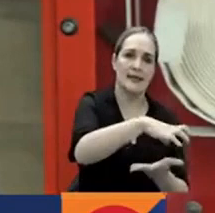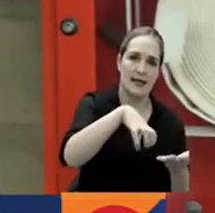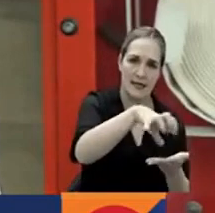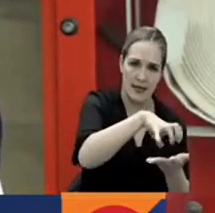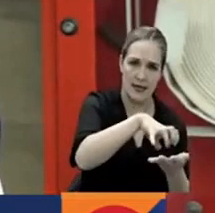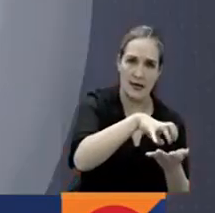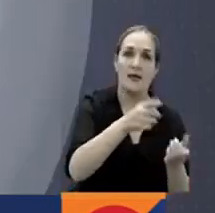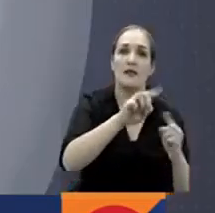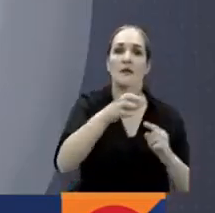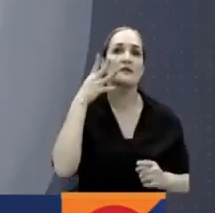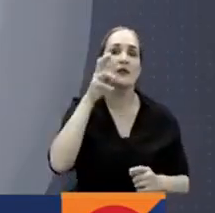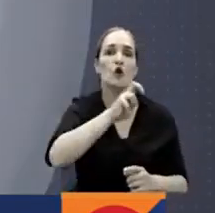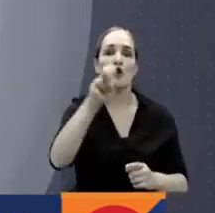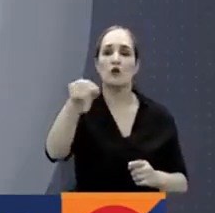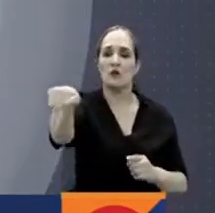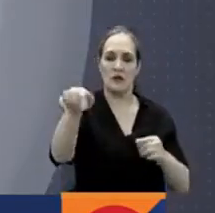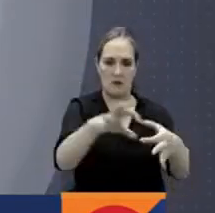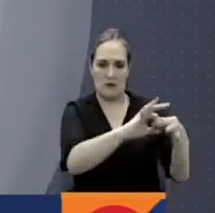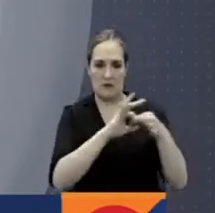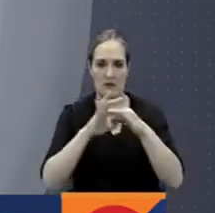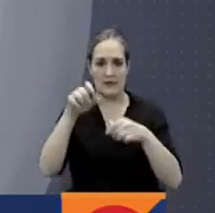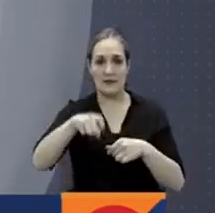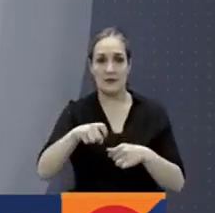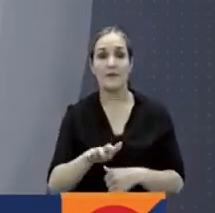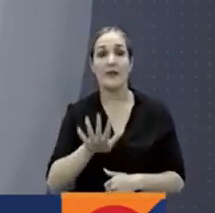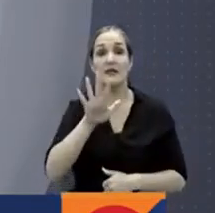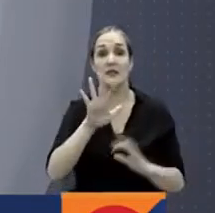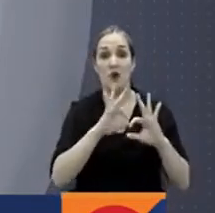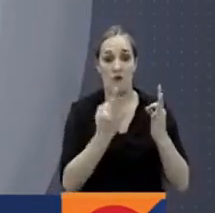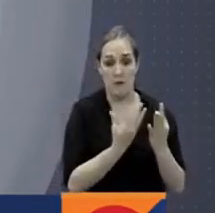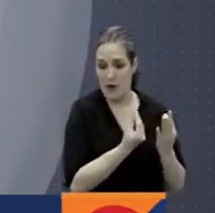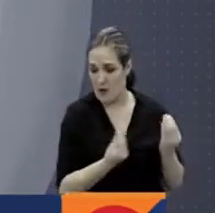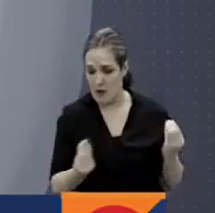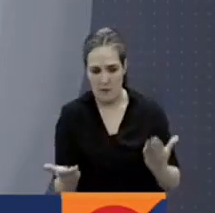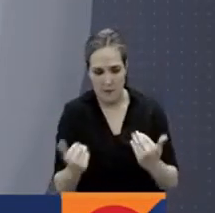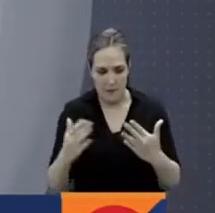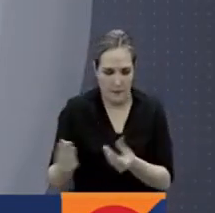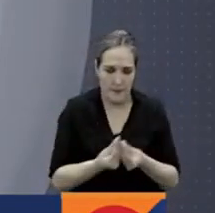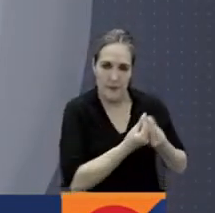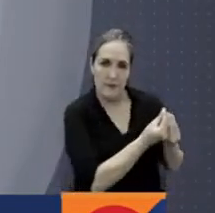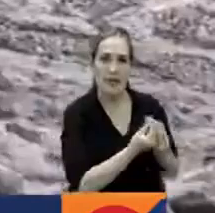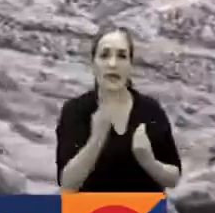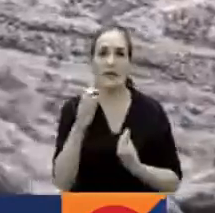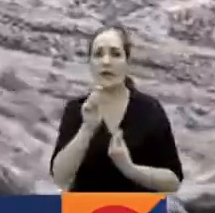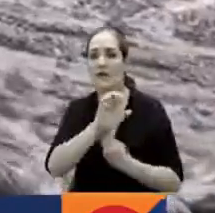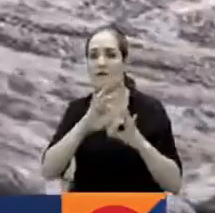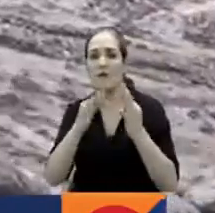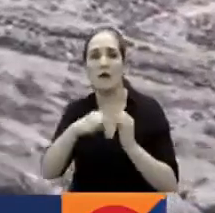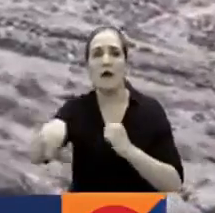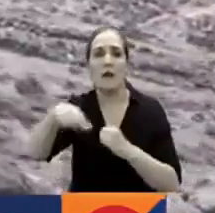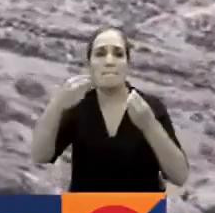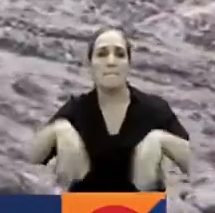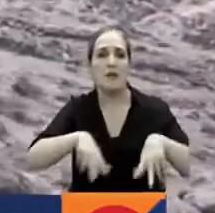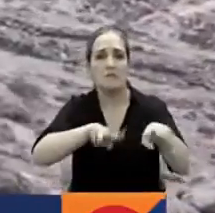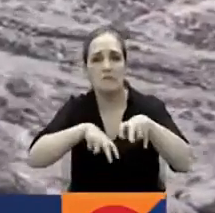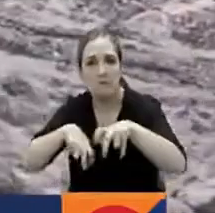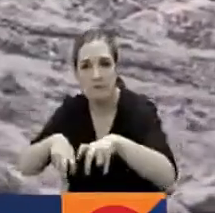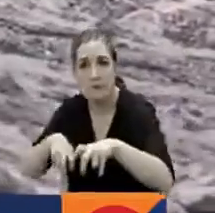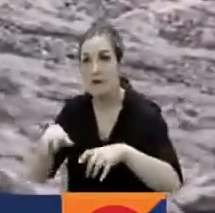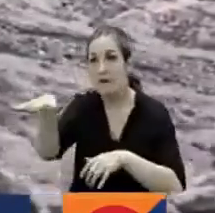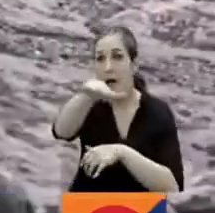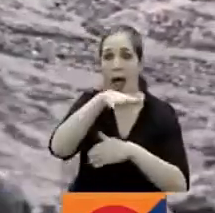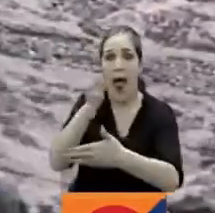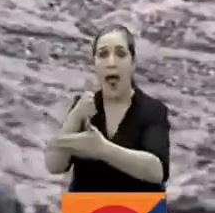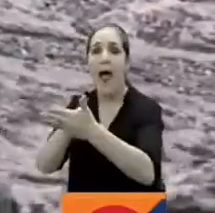departamento de Norte de Santander. Cinco familias fueron evacuadas y 30 más perdieron sus cultivos y la provincia de García Rovira quedó